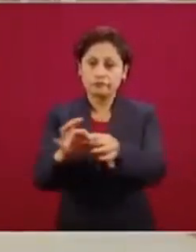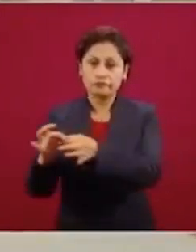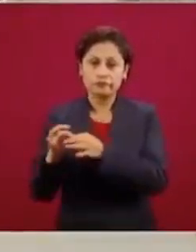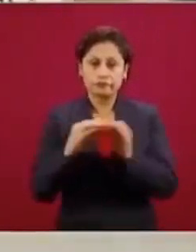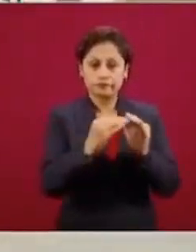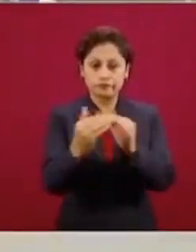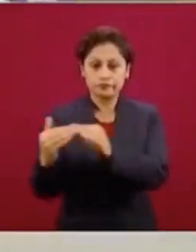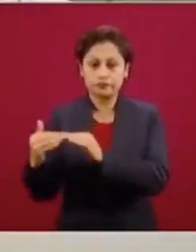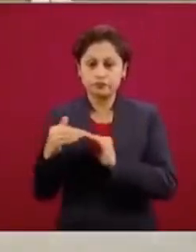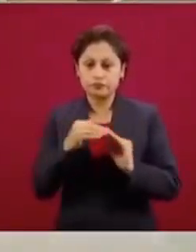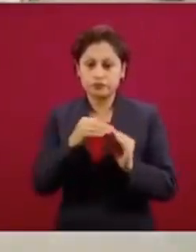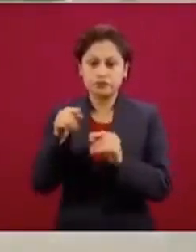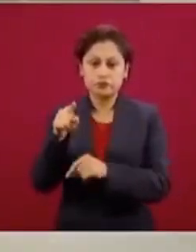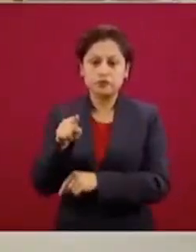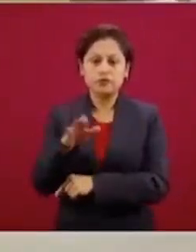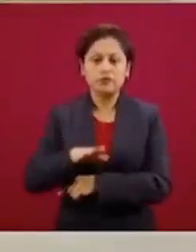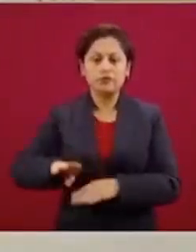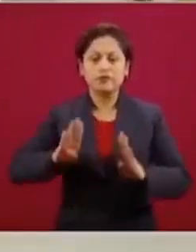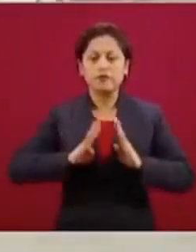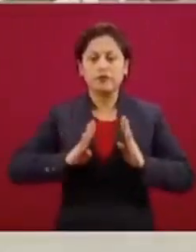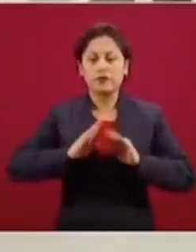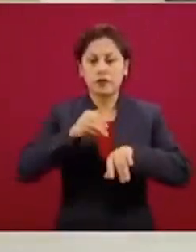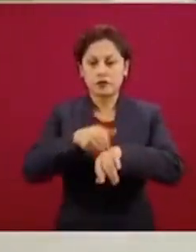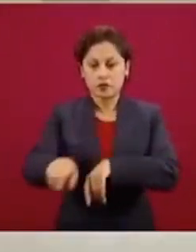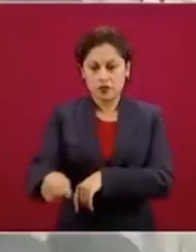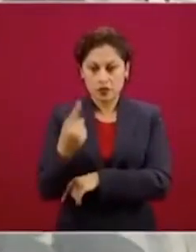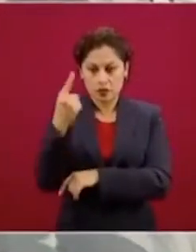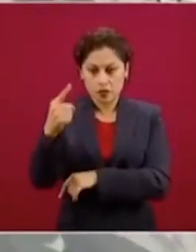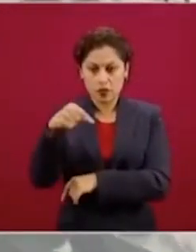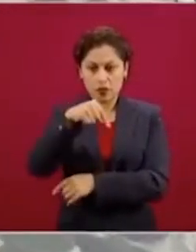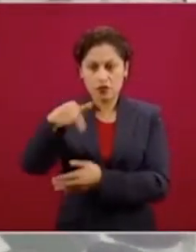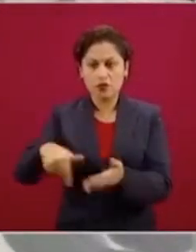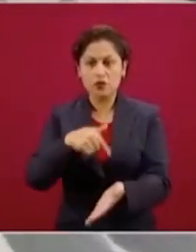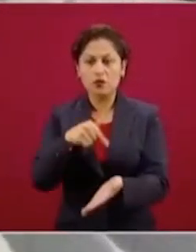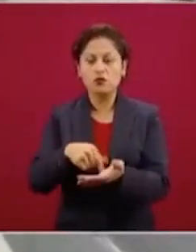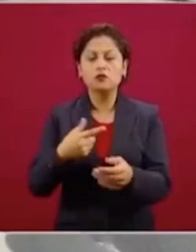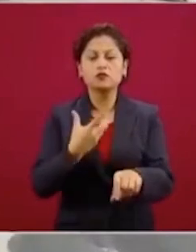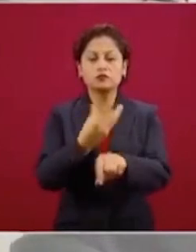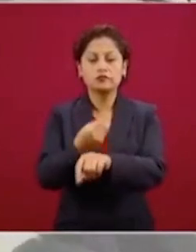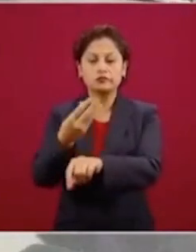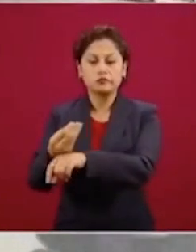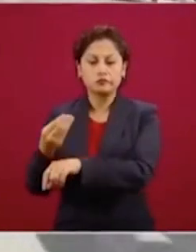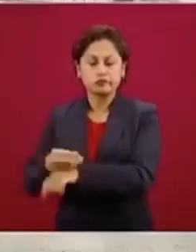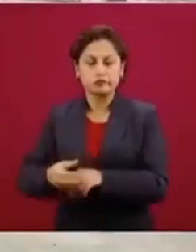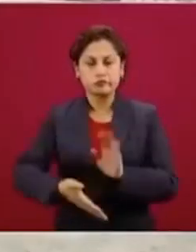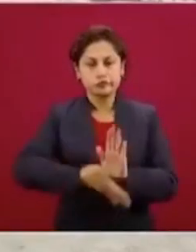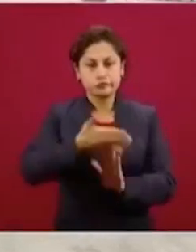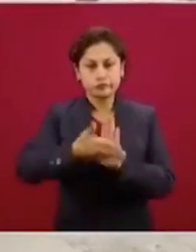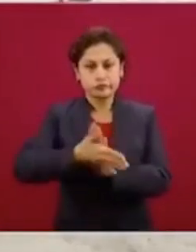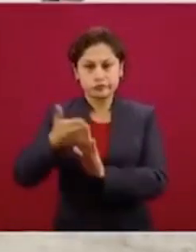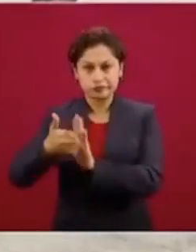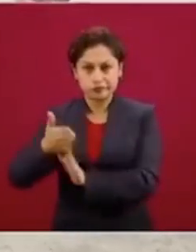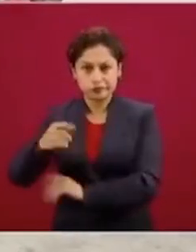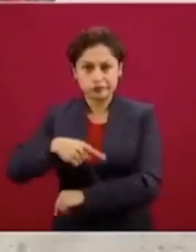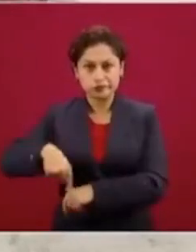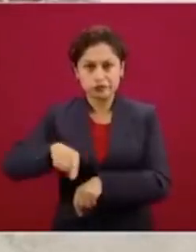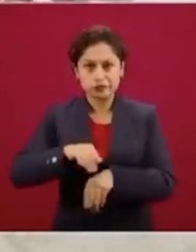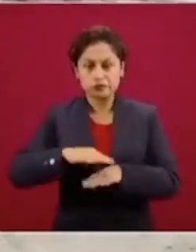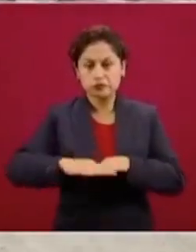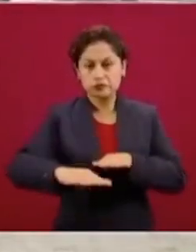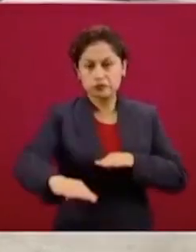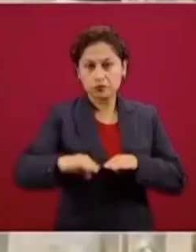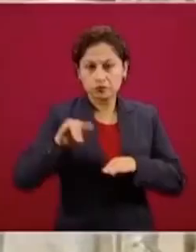En la Base Aérea Militar Nº 1 se efectúan trabajos de habilitado de refuerzos de concreto y acero de refuerzo, pruebas de